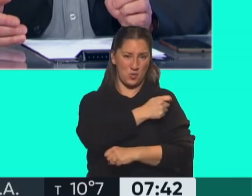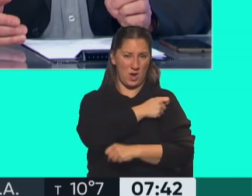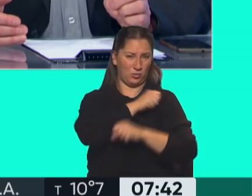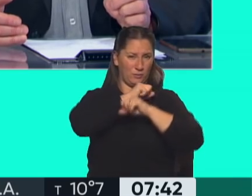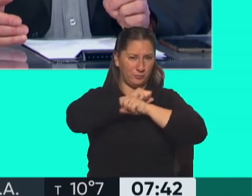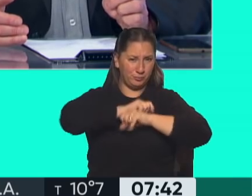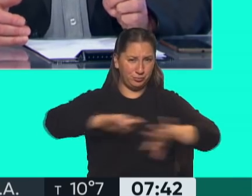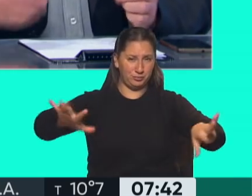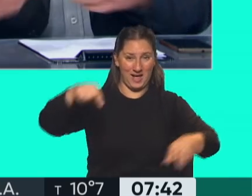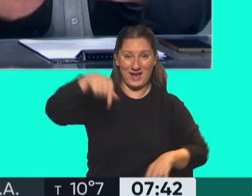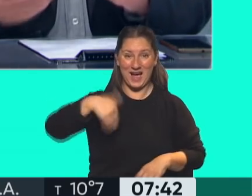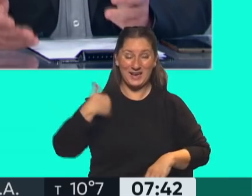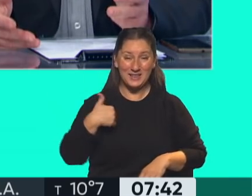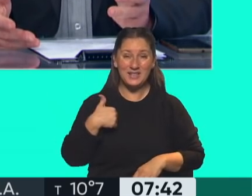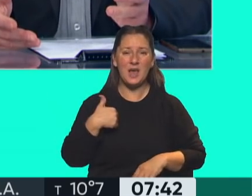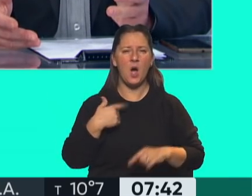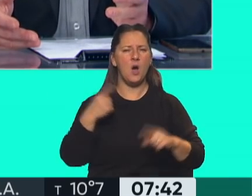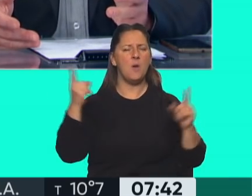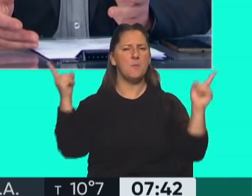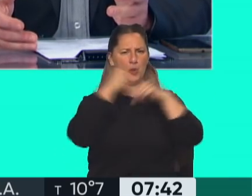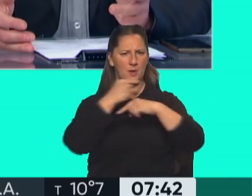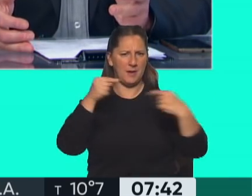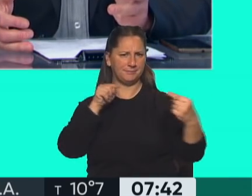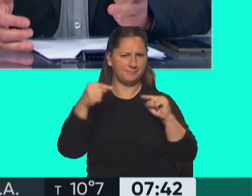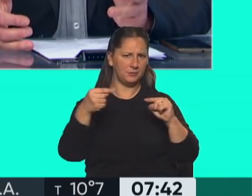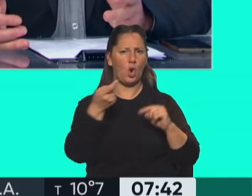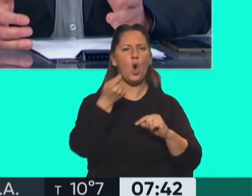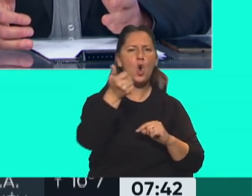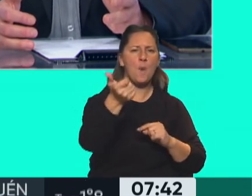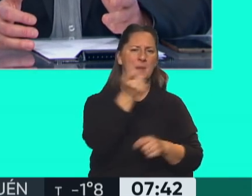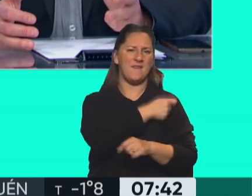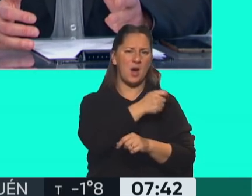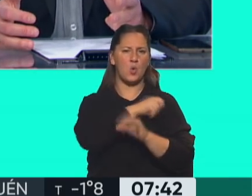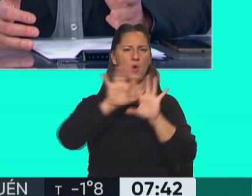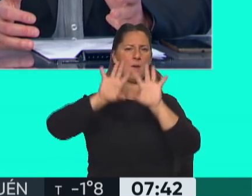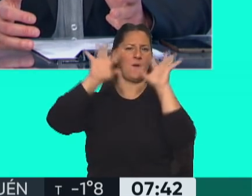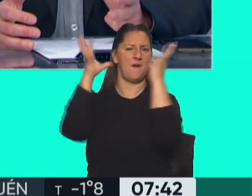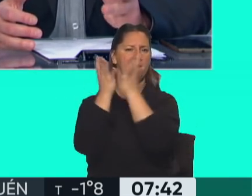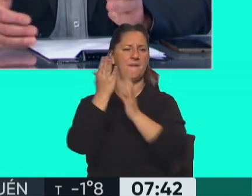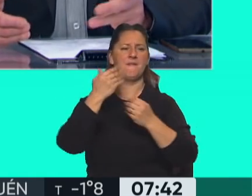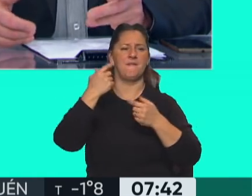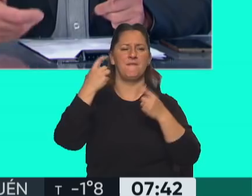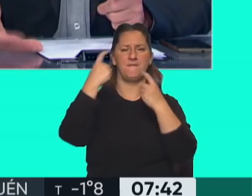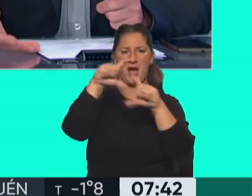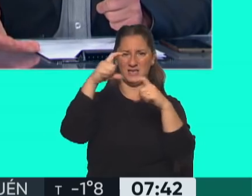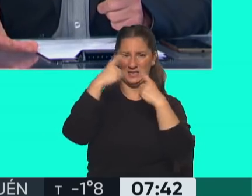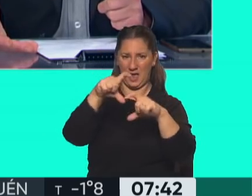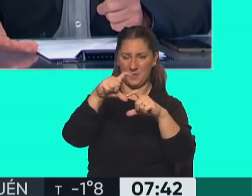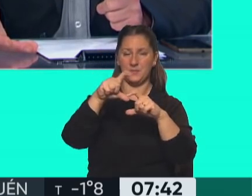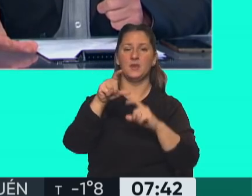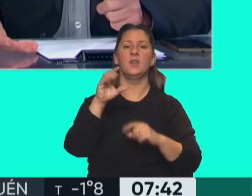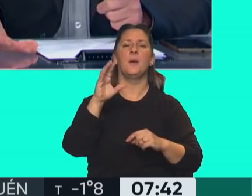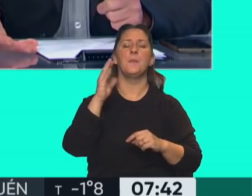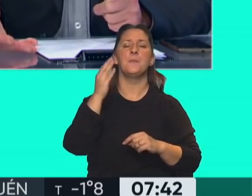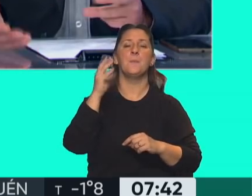masiva en la Argentina. Hubo una controversia respecto de la compra de las vacunas de la multinacional Pfizer. Patricia Bullrich